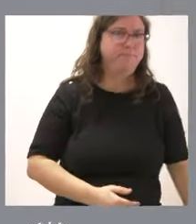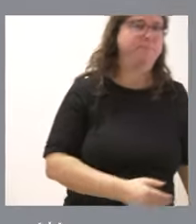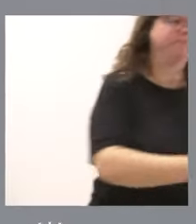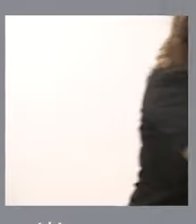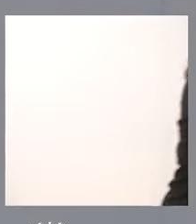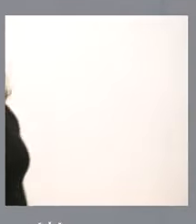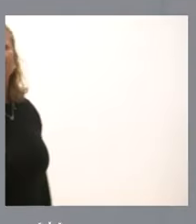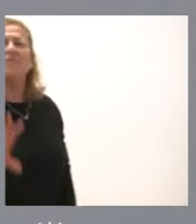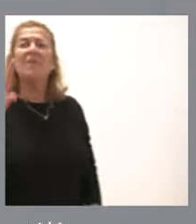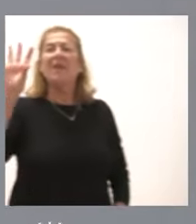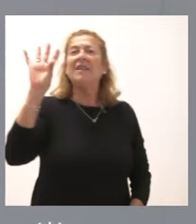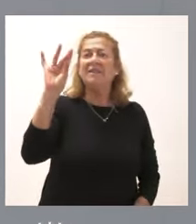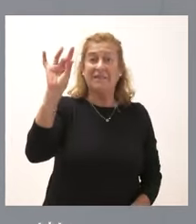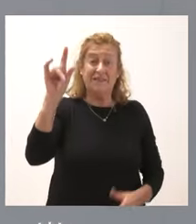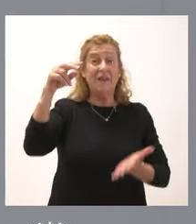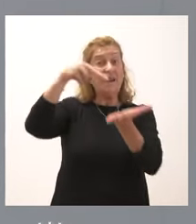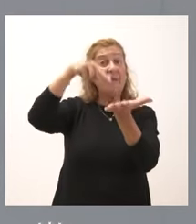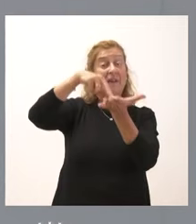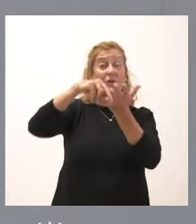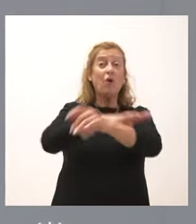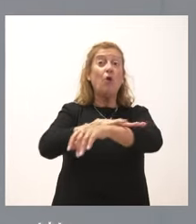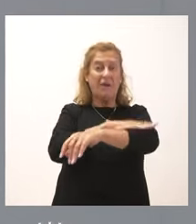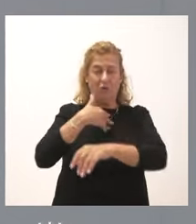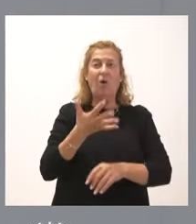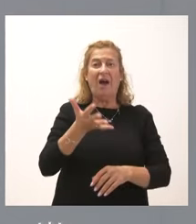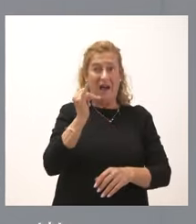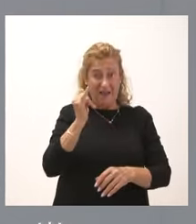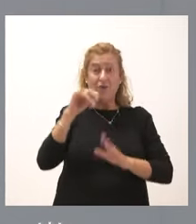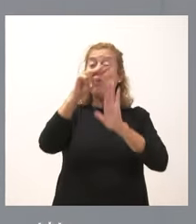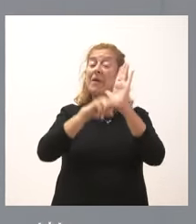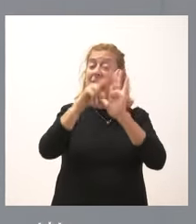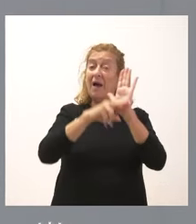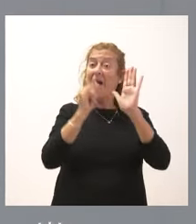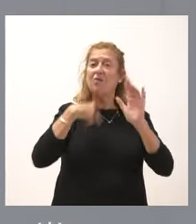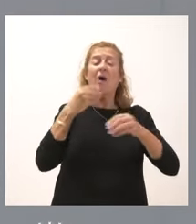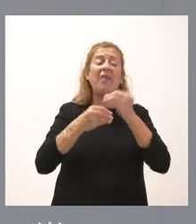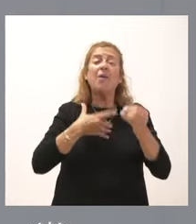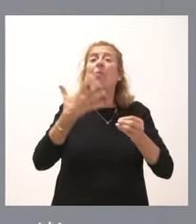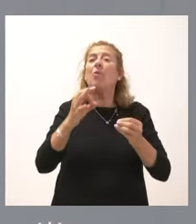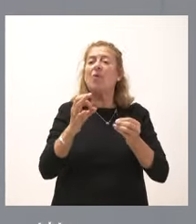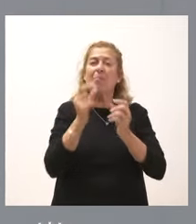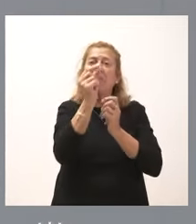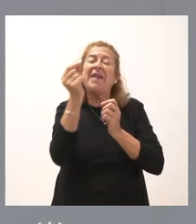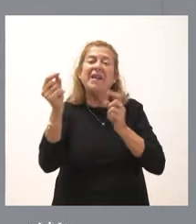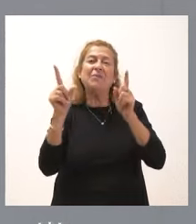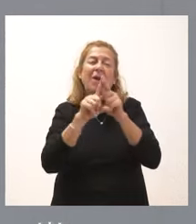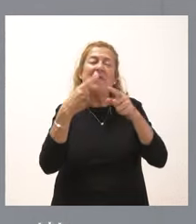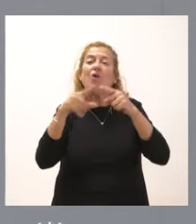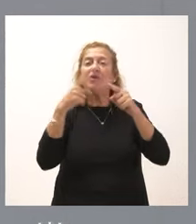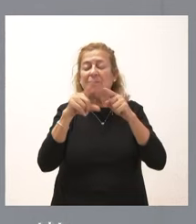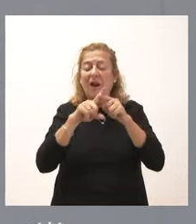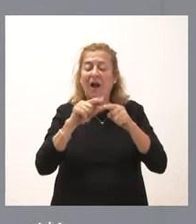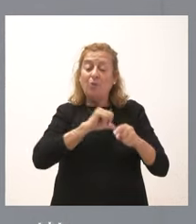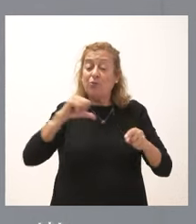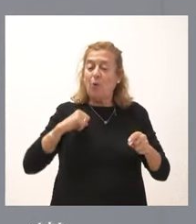Sí, la reivindicación ante el Gobierno la tenemos, que que tiene normativa. Y nosotros lo que podemos hacer son pequeñas actuaciones en el ámbito, sobre todo, del autoconsumo energético. El